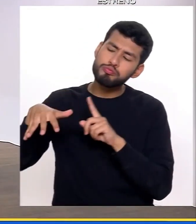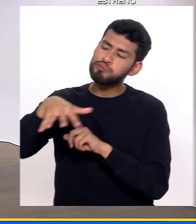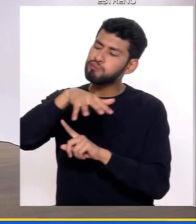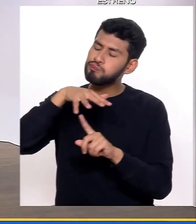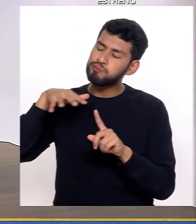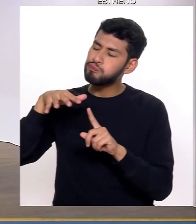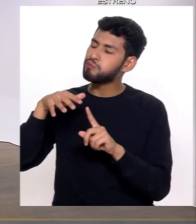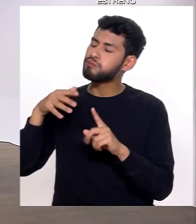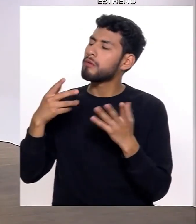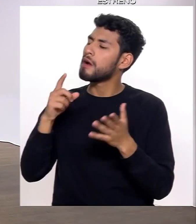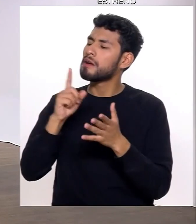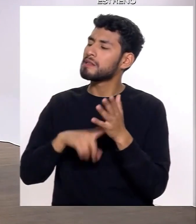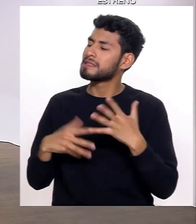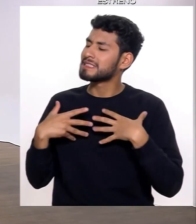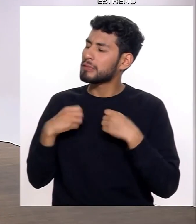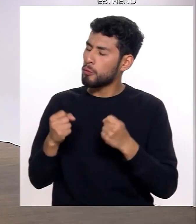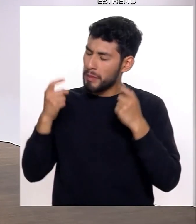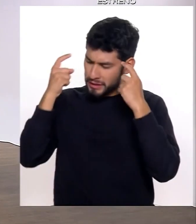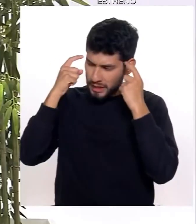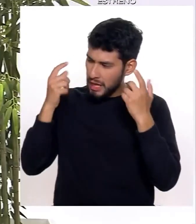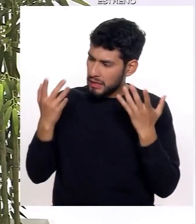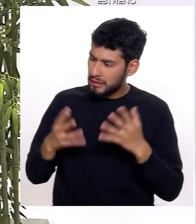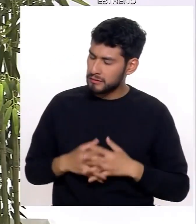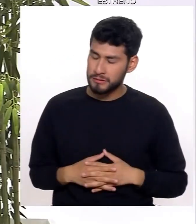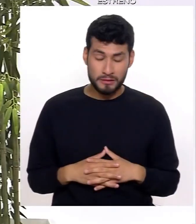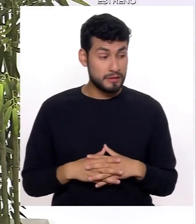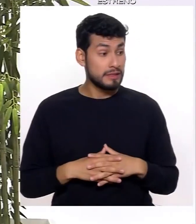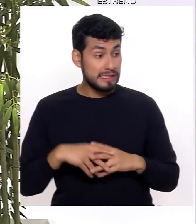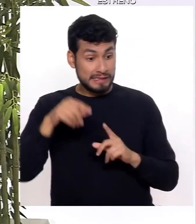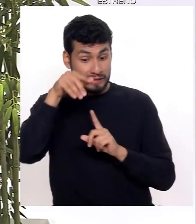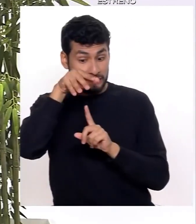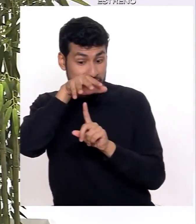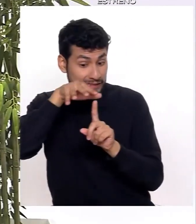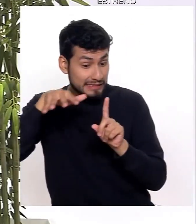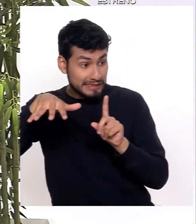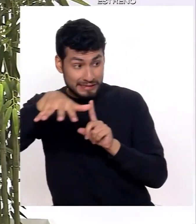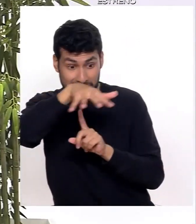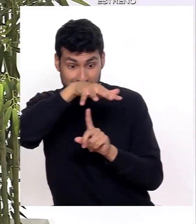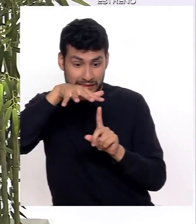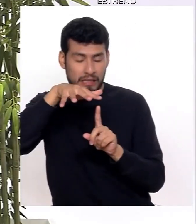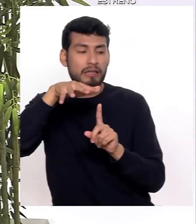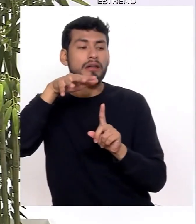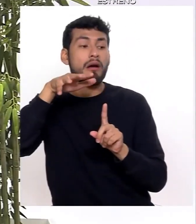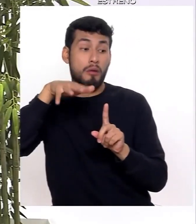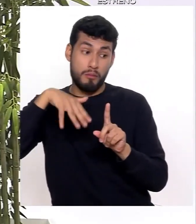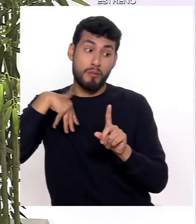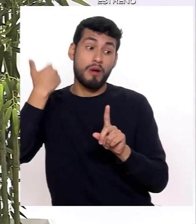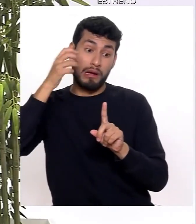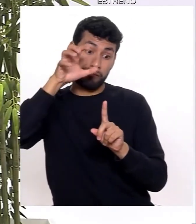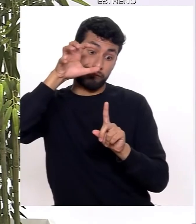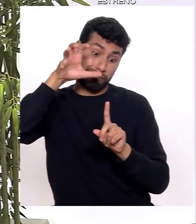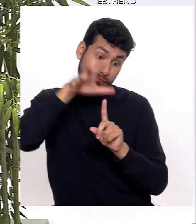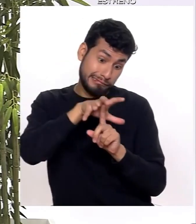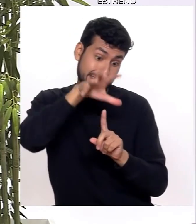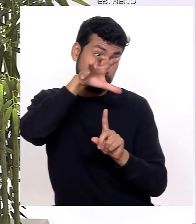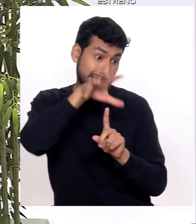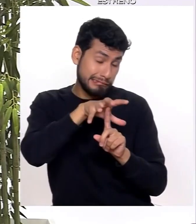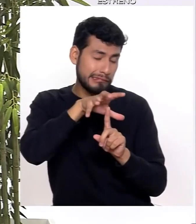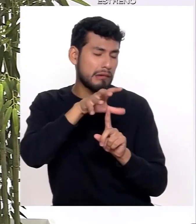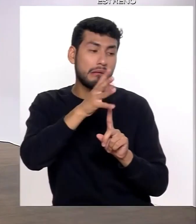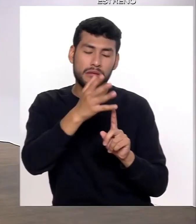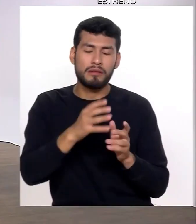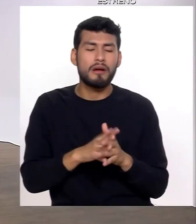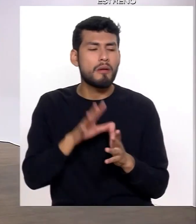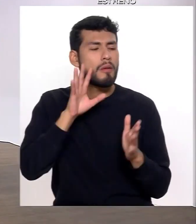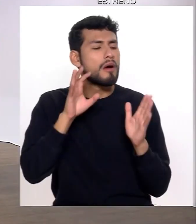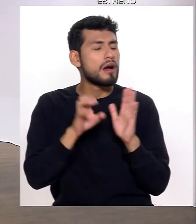en el tema de la salud mental? Claro, el entorno puede ser gravitante, Por un lado, claro, lo